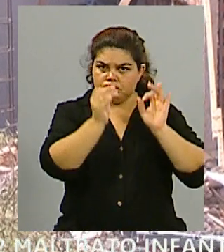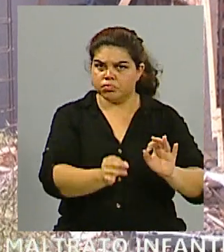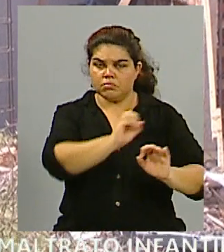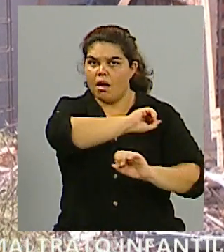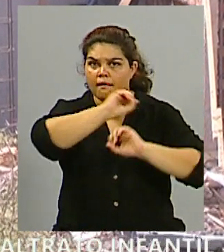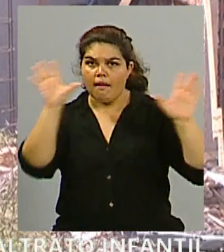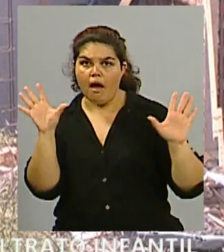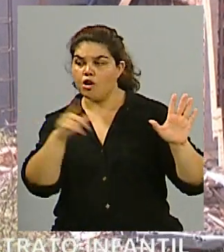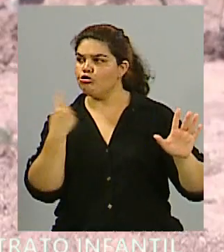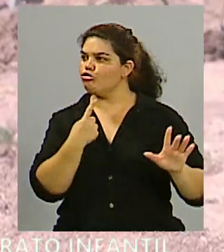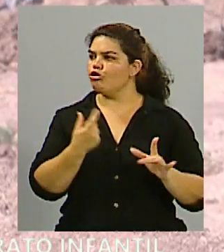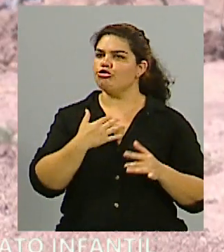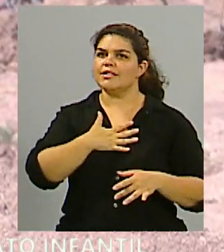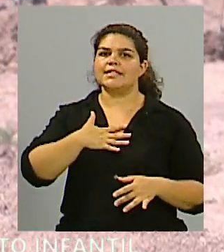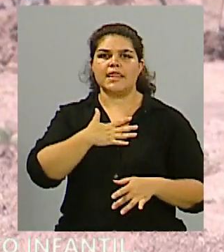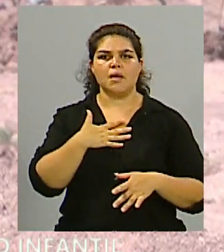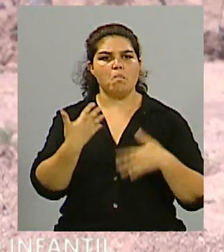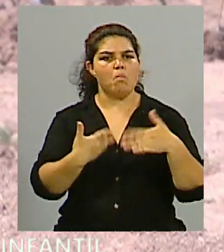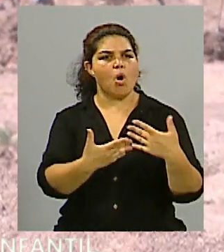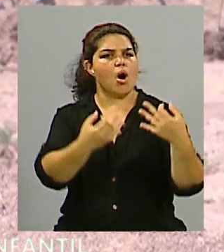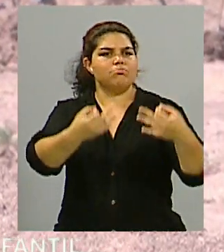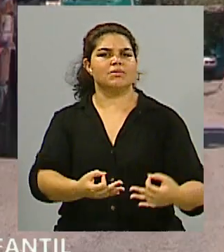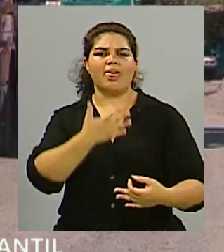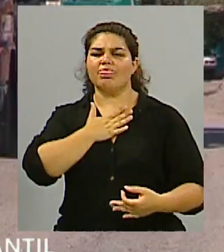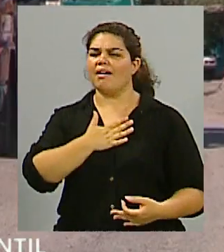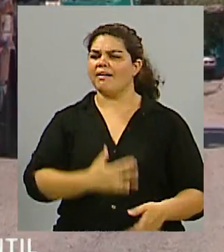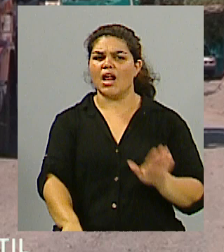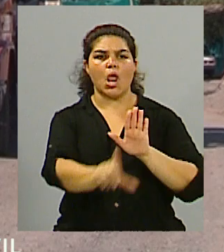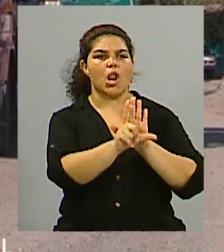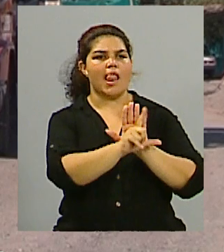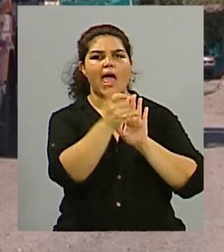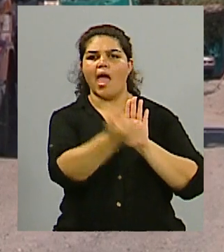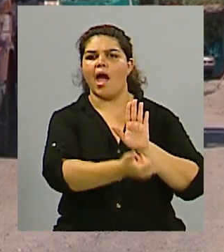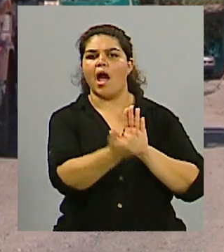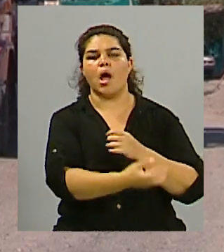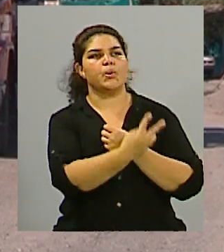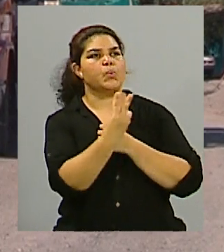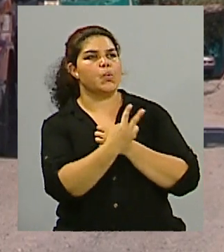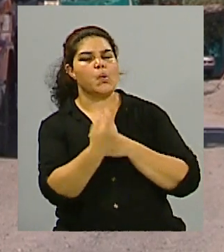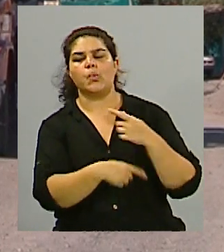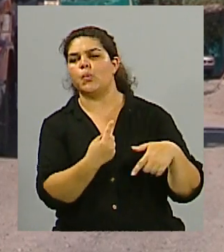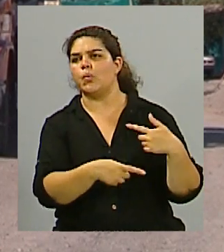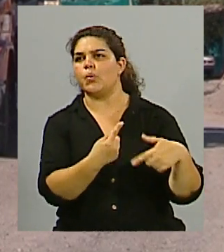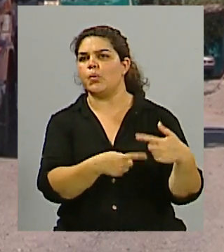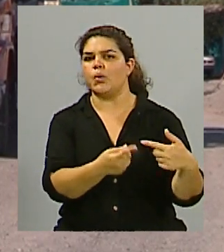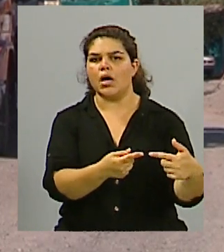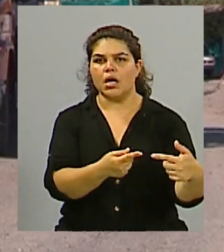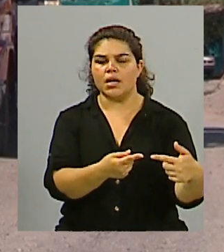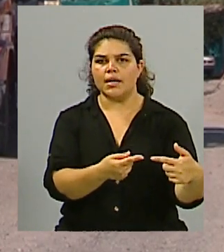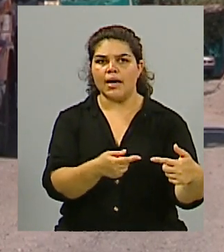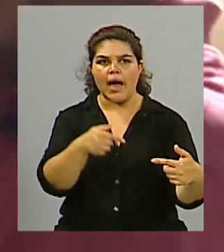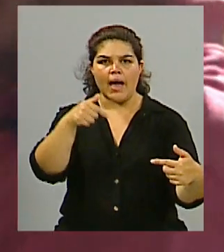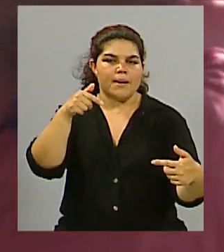medianamente funcionando de esa forma y la gente, los empleados estaban tranquilos con que tenían